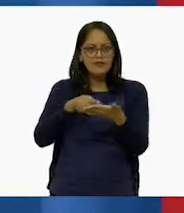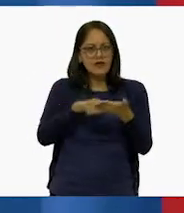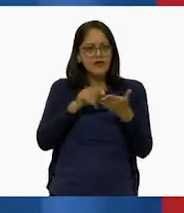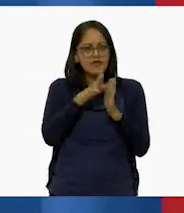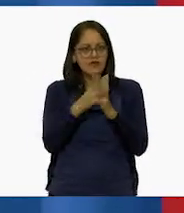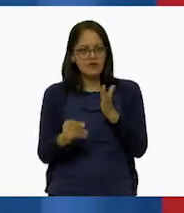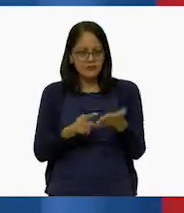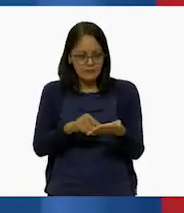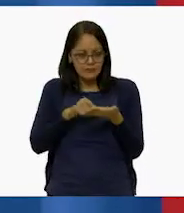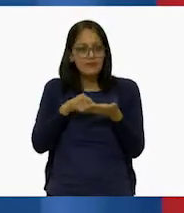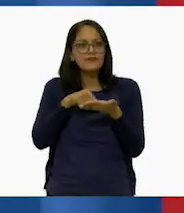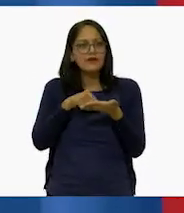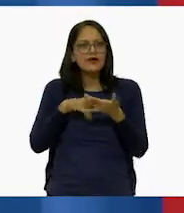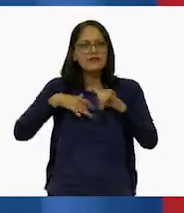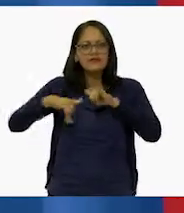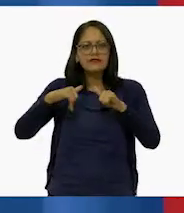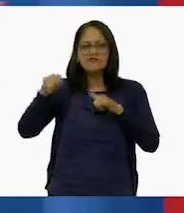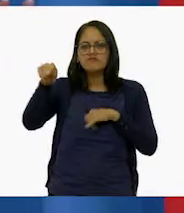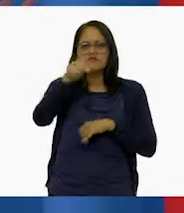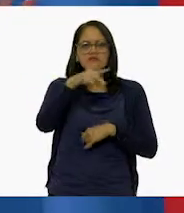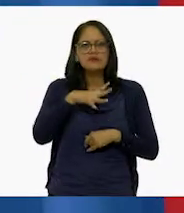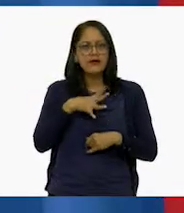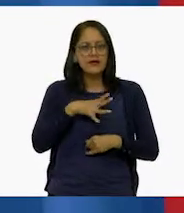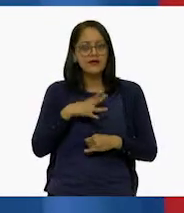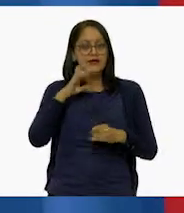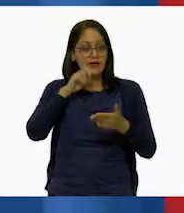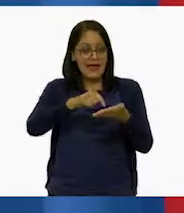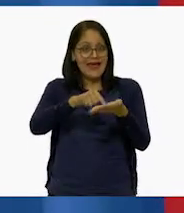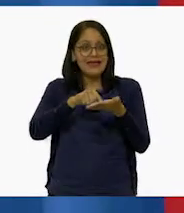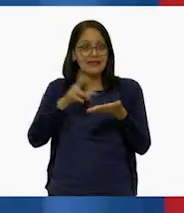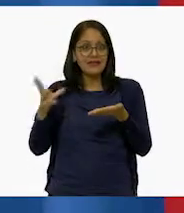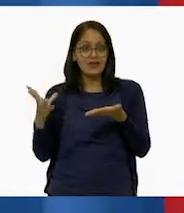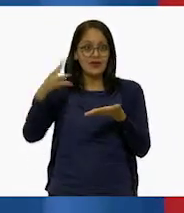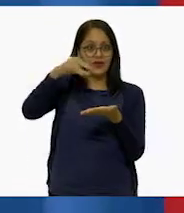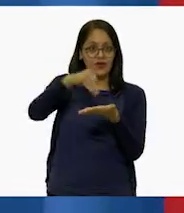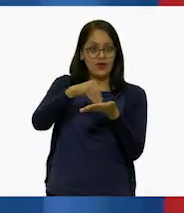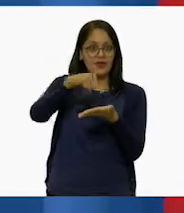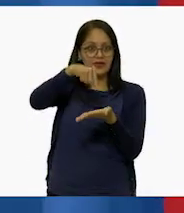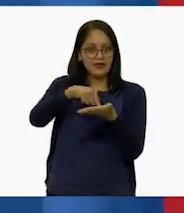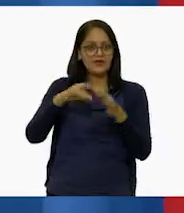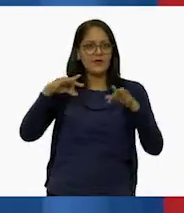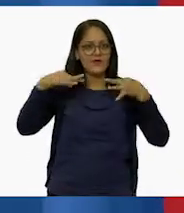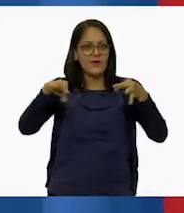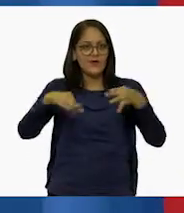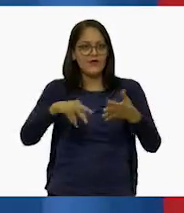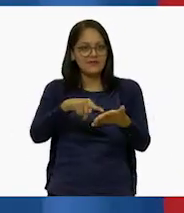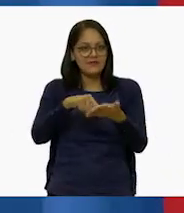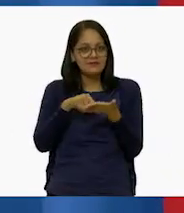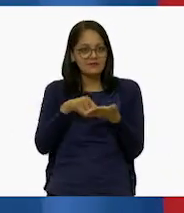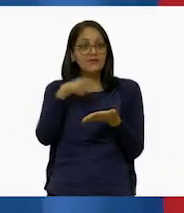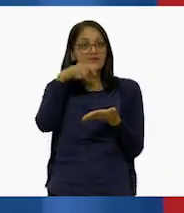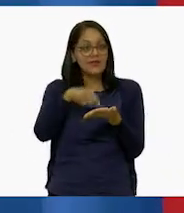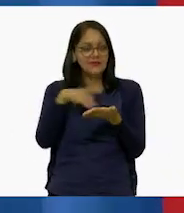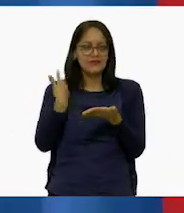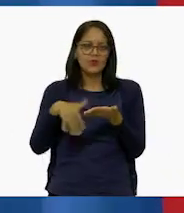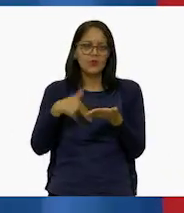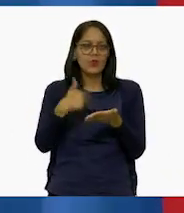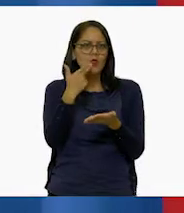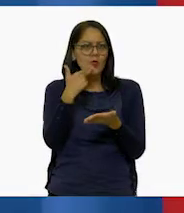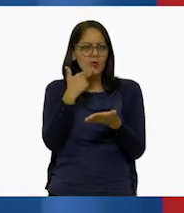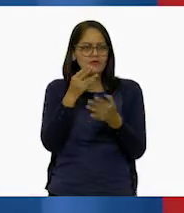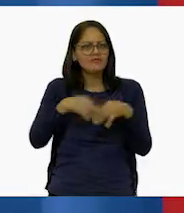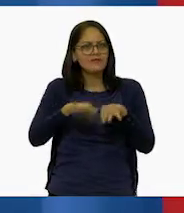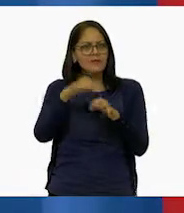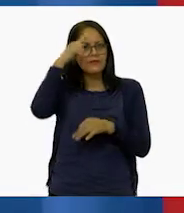lo que contiene el territorio. Todo concentrado en una hoja. Son un gran instrumento de